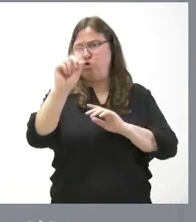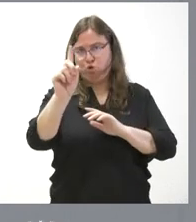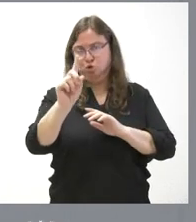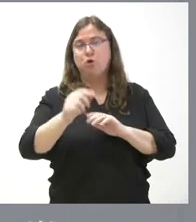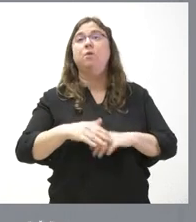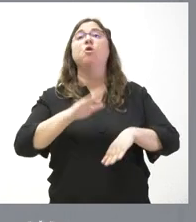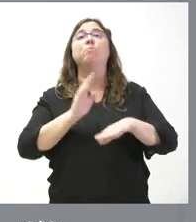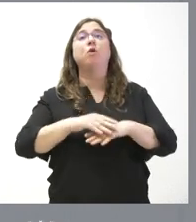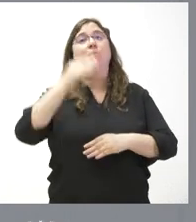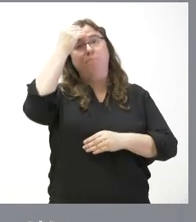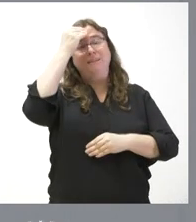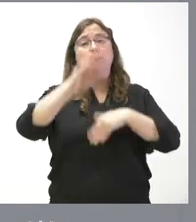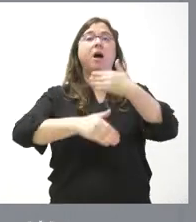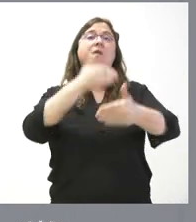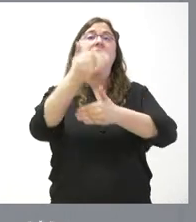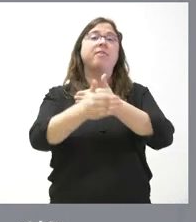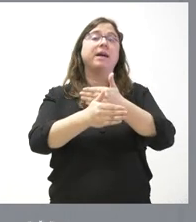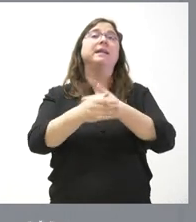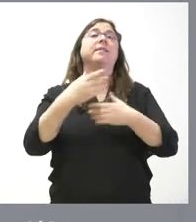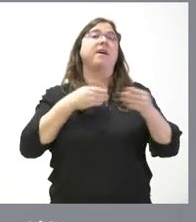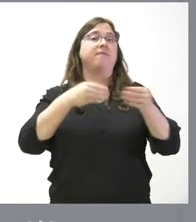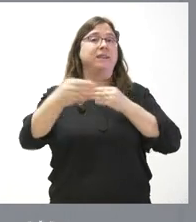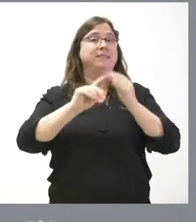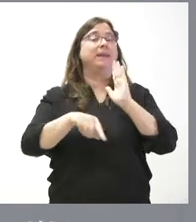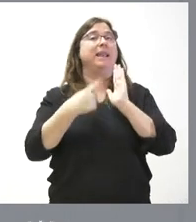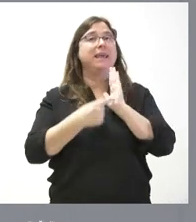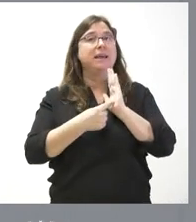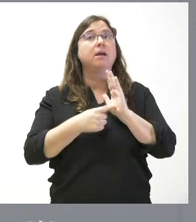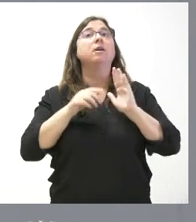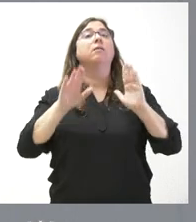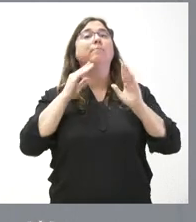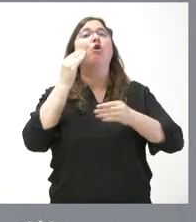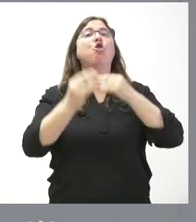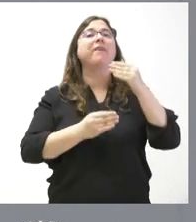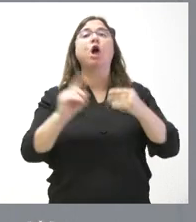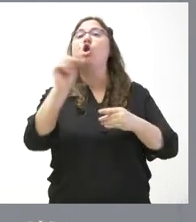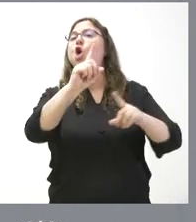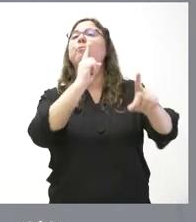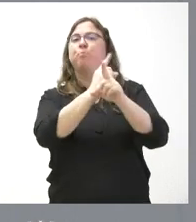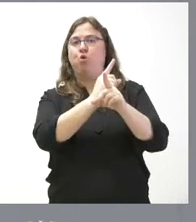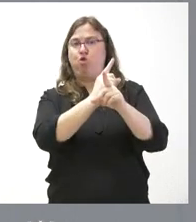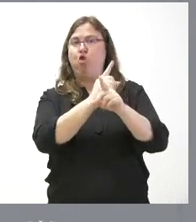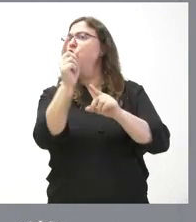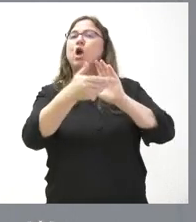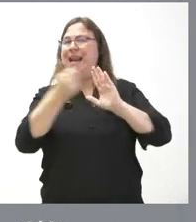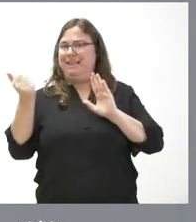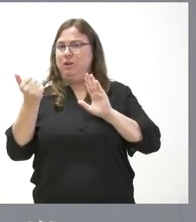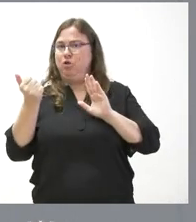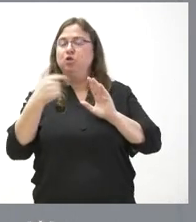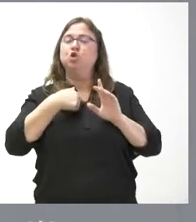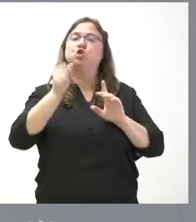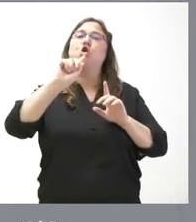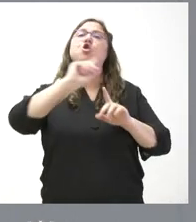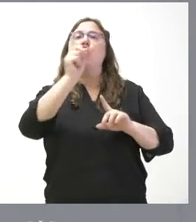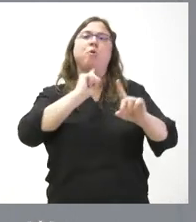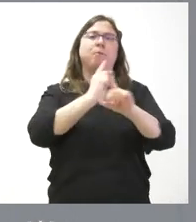pensando que hay que avanzar en una regulación que garantice flexibilidad dentro de la ley, pero lo que sí que hacemos es no oponernos al requerimiento de la medida de